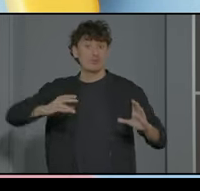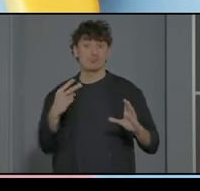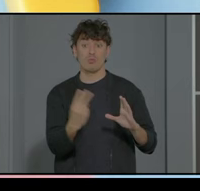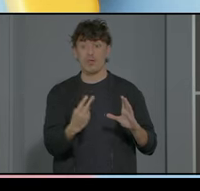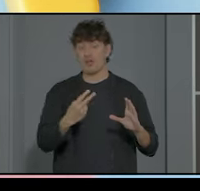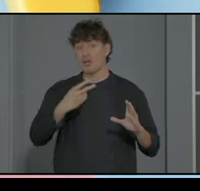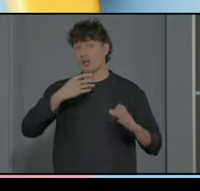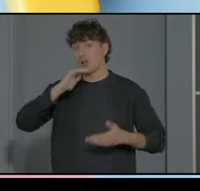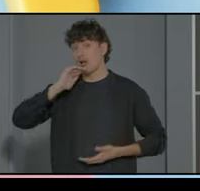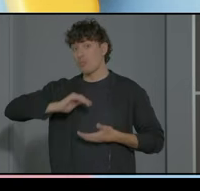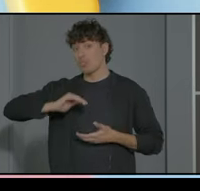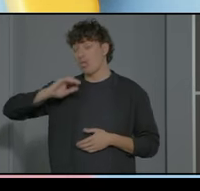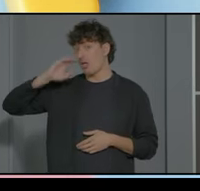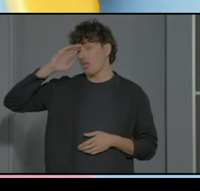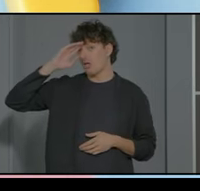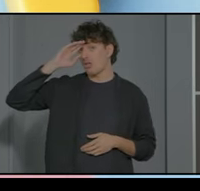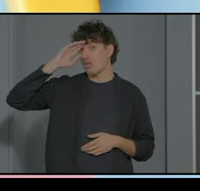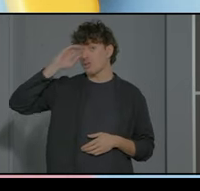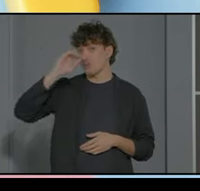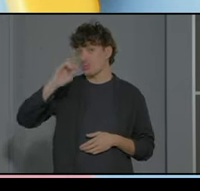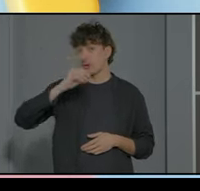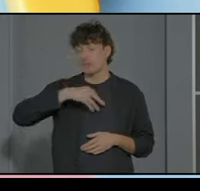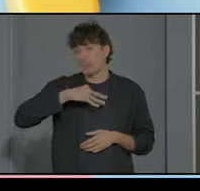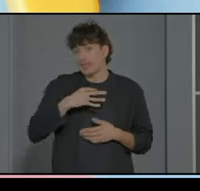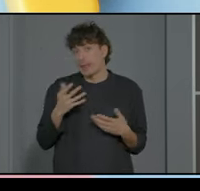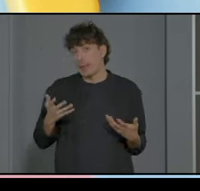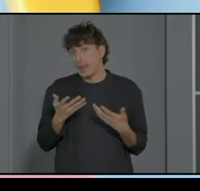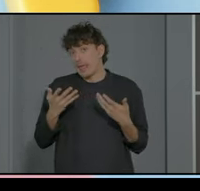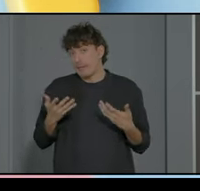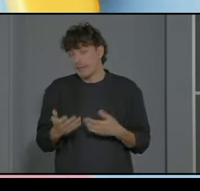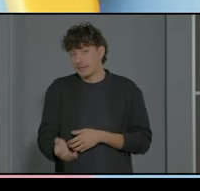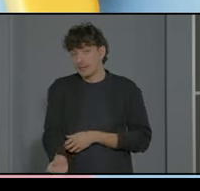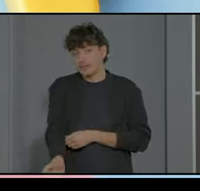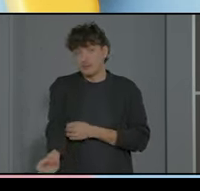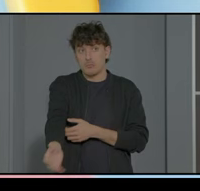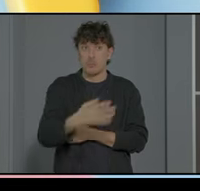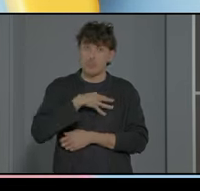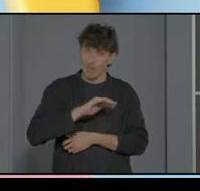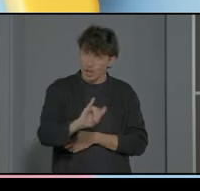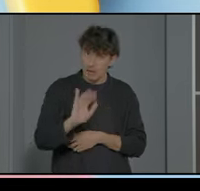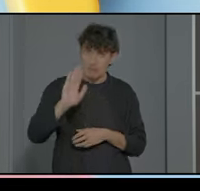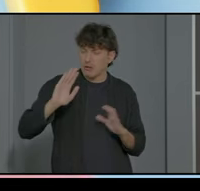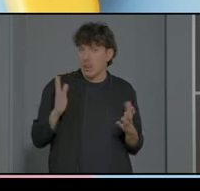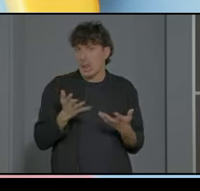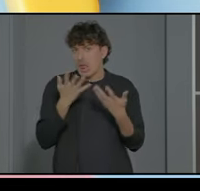intelectual que puede tener alguna odio asociada es más leve aunque la puedan tener y a nivel comunicación y